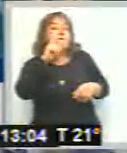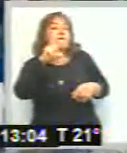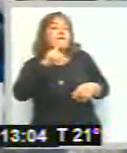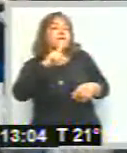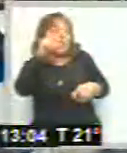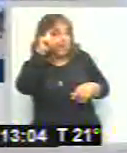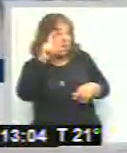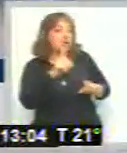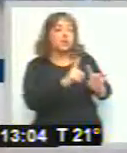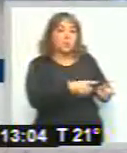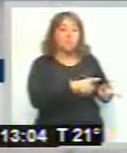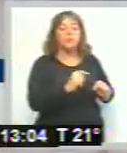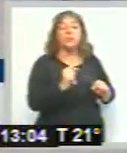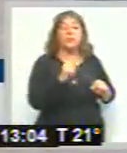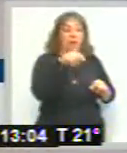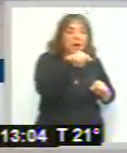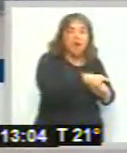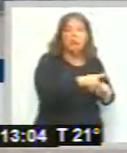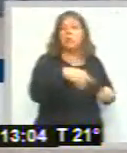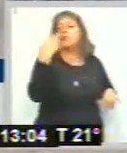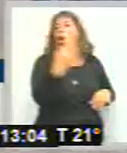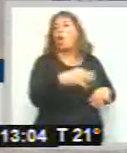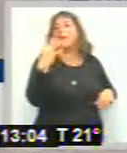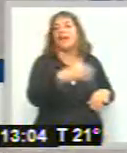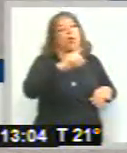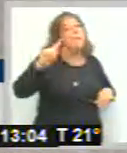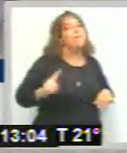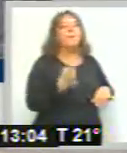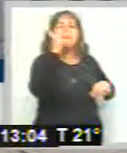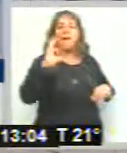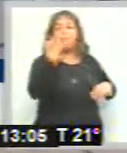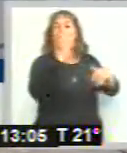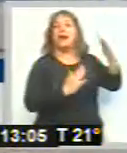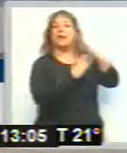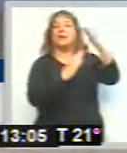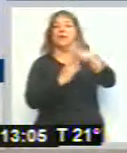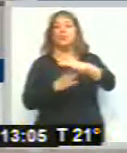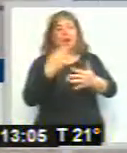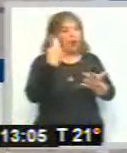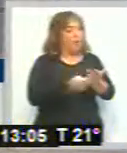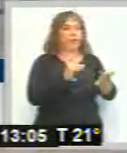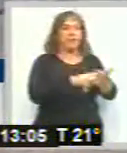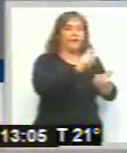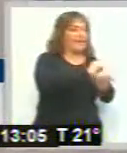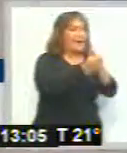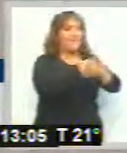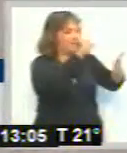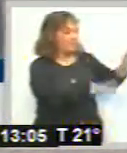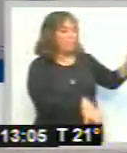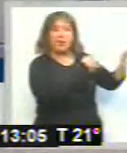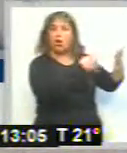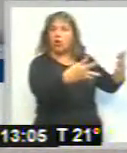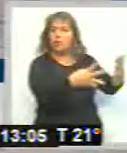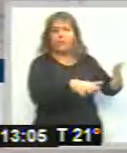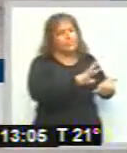Entonces, bueno, esto obliga como primera medida al tribunal a reprogramar todo el calendario de audiencias que ya había sido